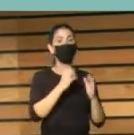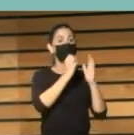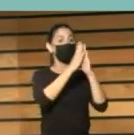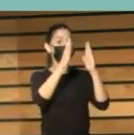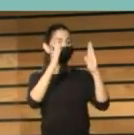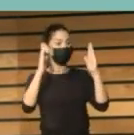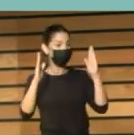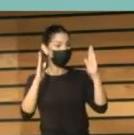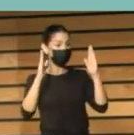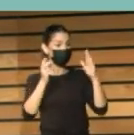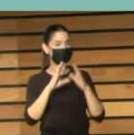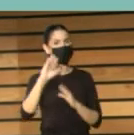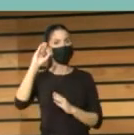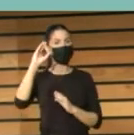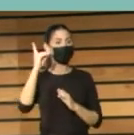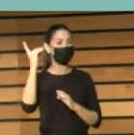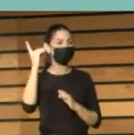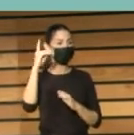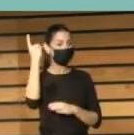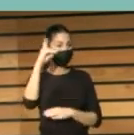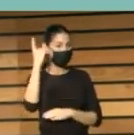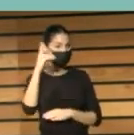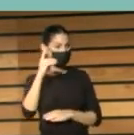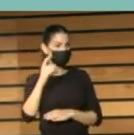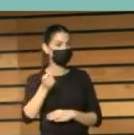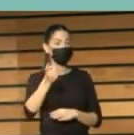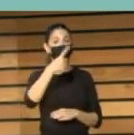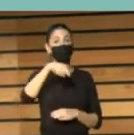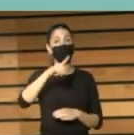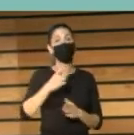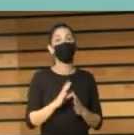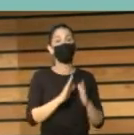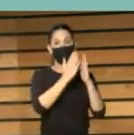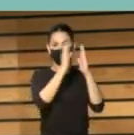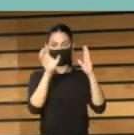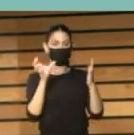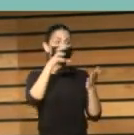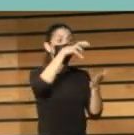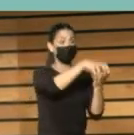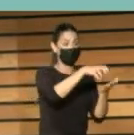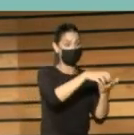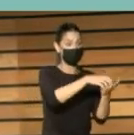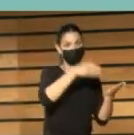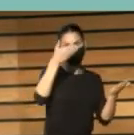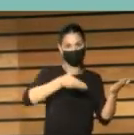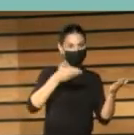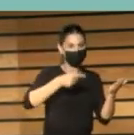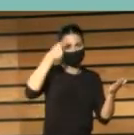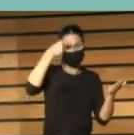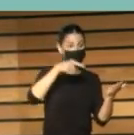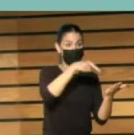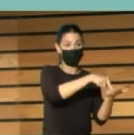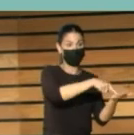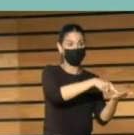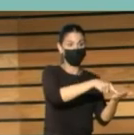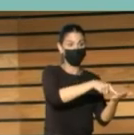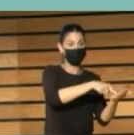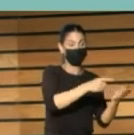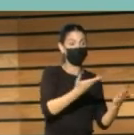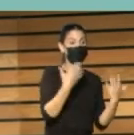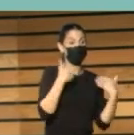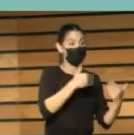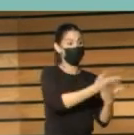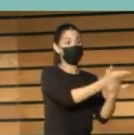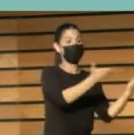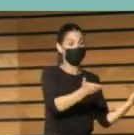también no podemos obviar que son espacios físicos a los cuales no podemos renunciar. Una biblioteca es un